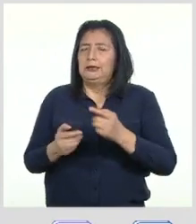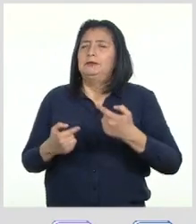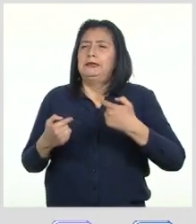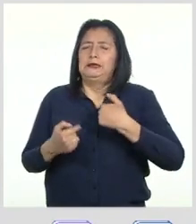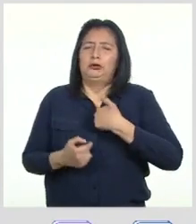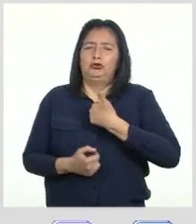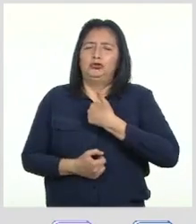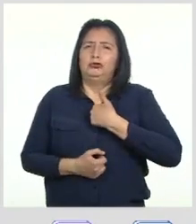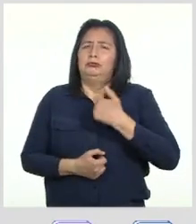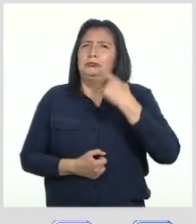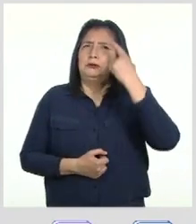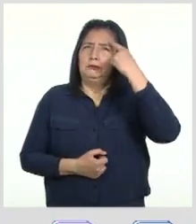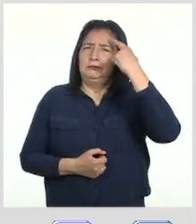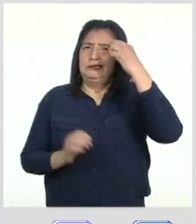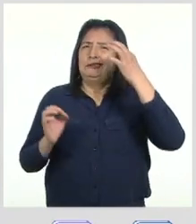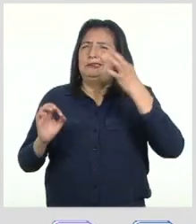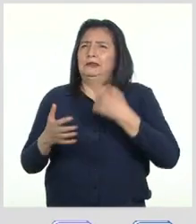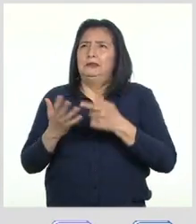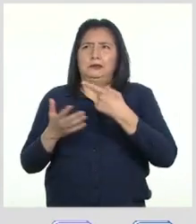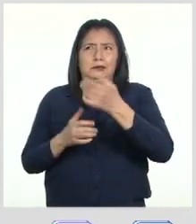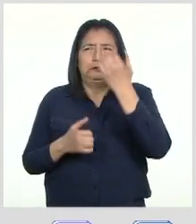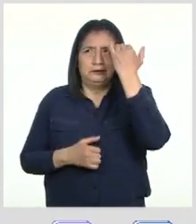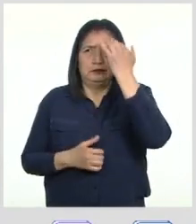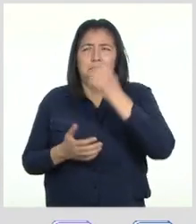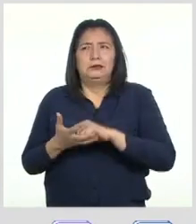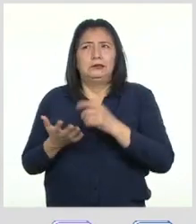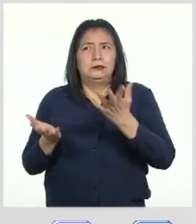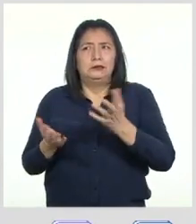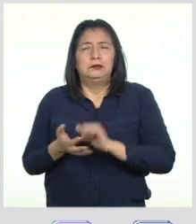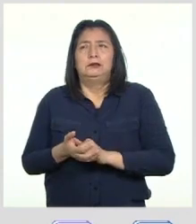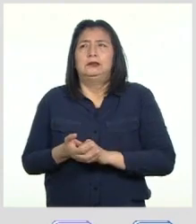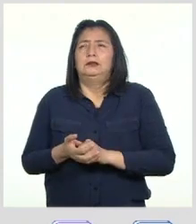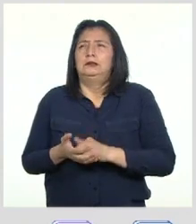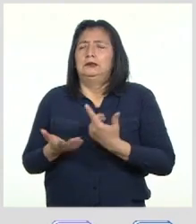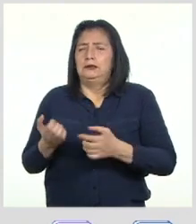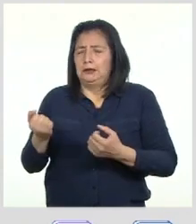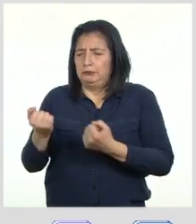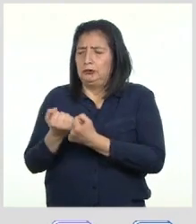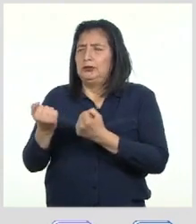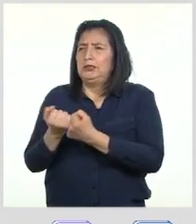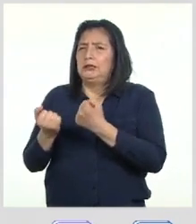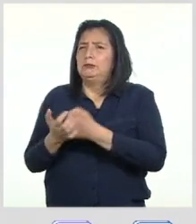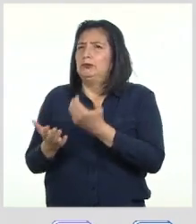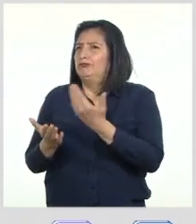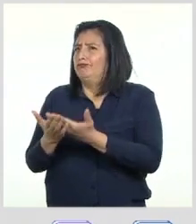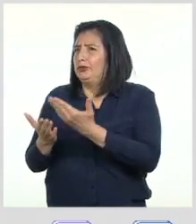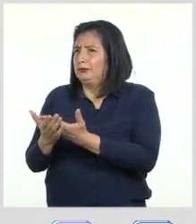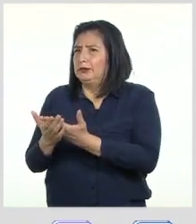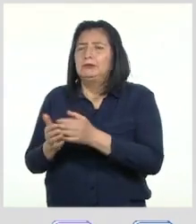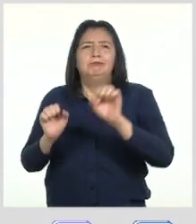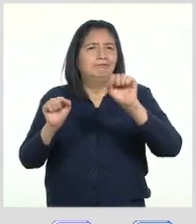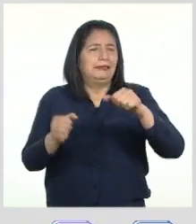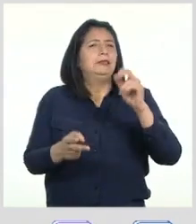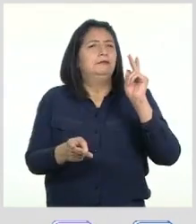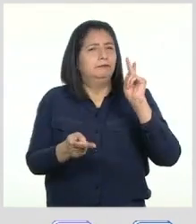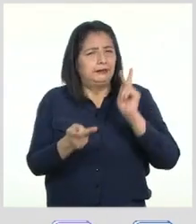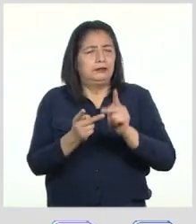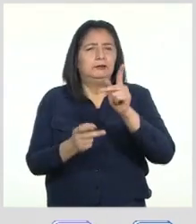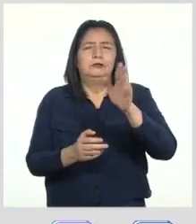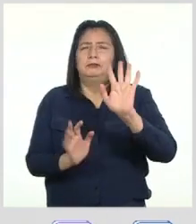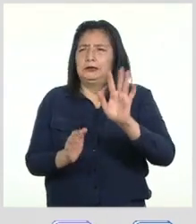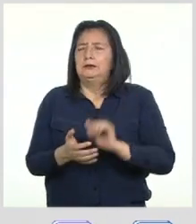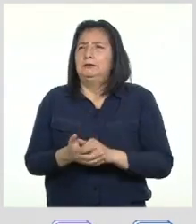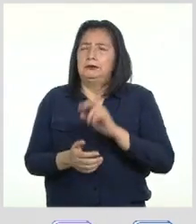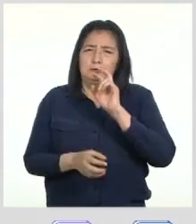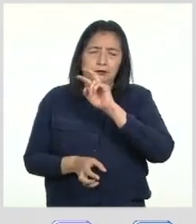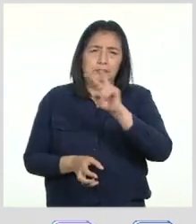postura sobre un tema Y reforzamos la idea de que la nuestra debe estar respaldada por evidencias Perfecto, Patti Vamos